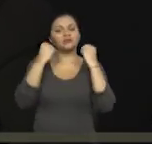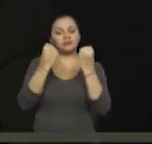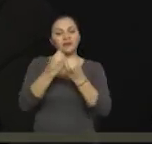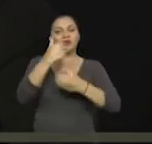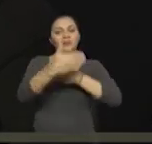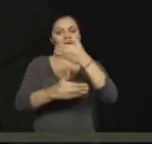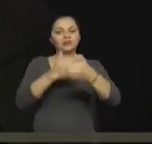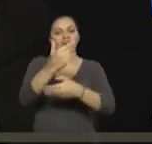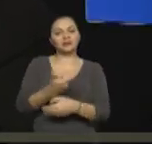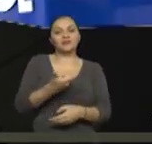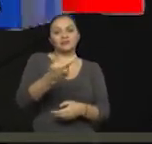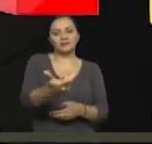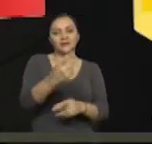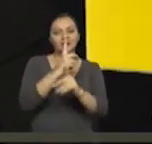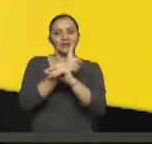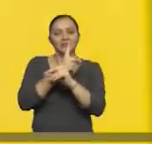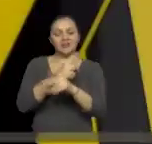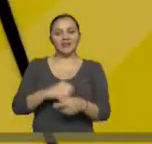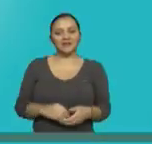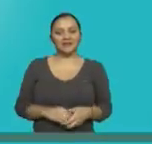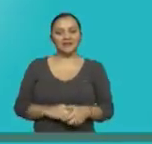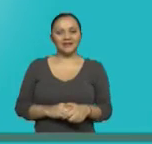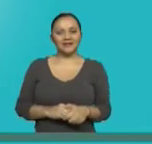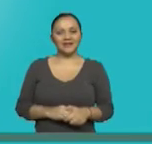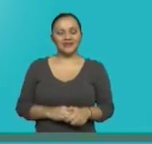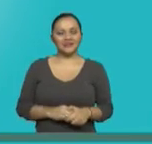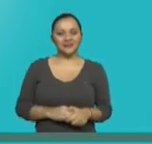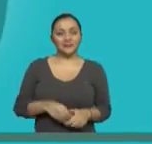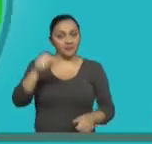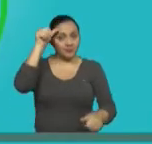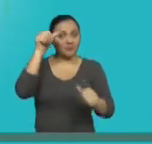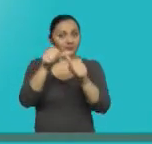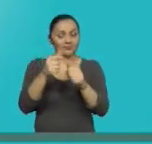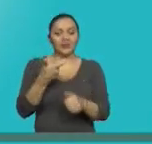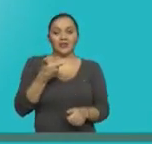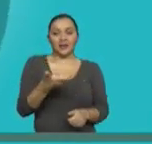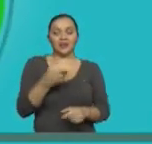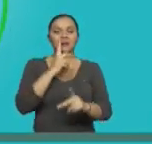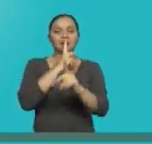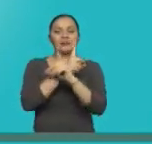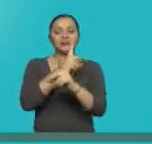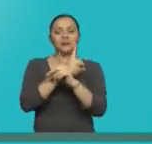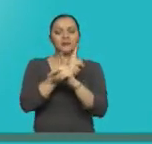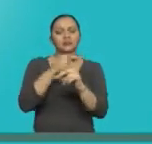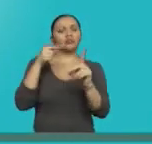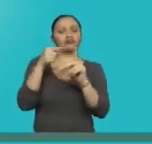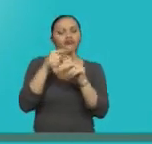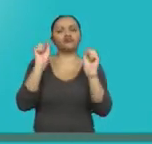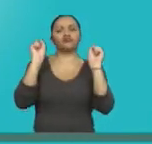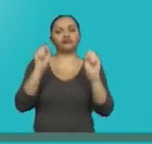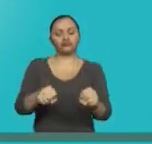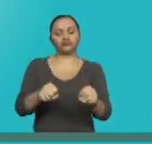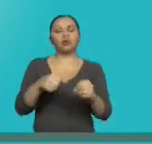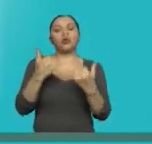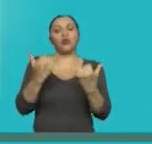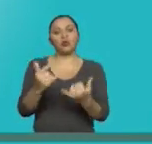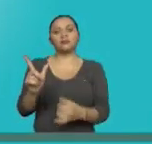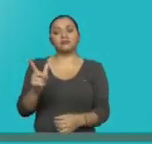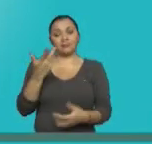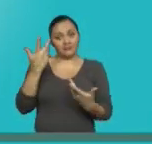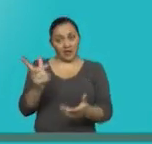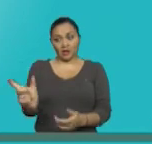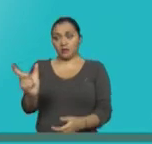proceso de calificación de discapacidad. Recuerda que el carnet de discapacidad acredita tu condición legal como